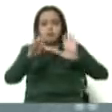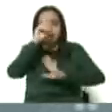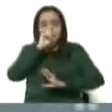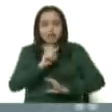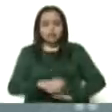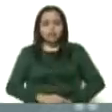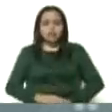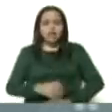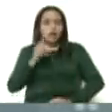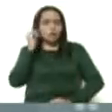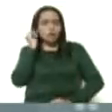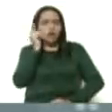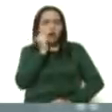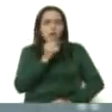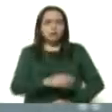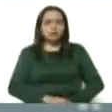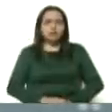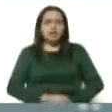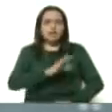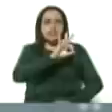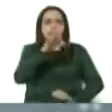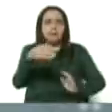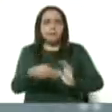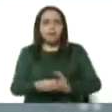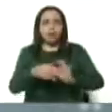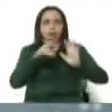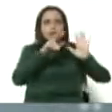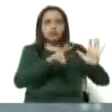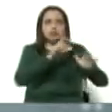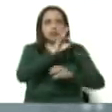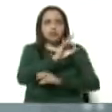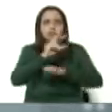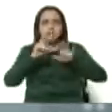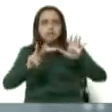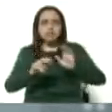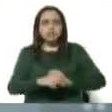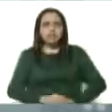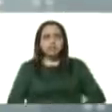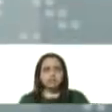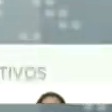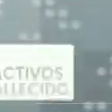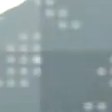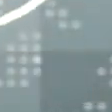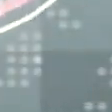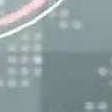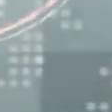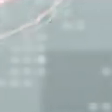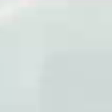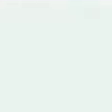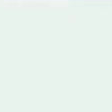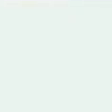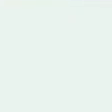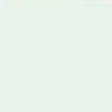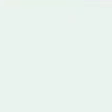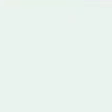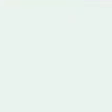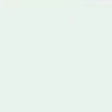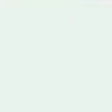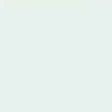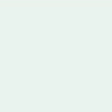por sexo, 3,837 para un 57% son de sexo masculino y 2